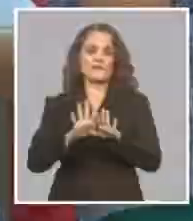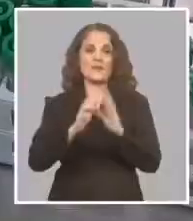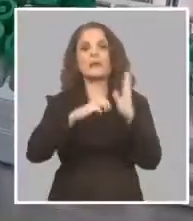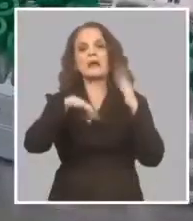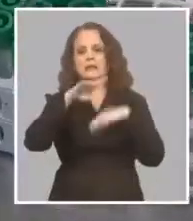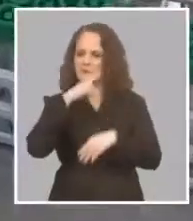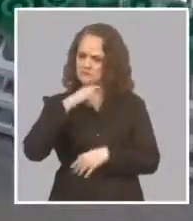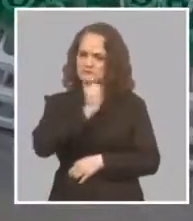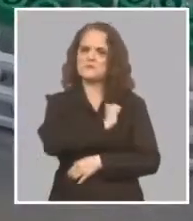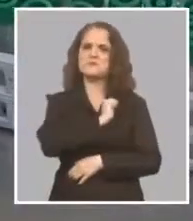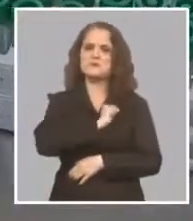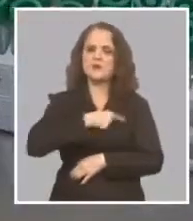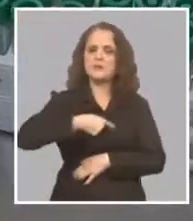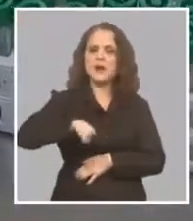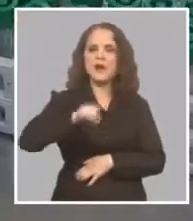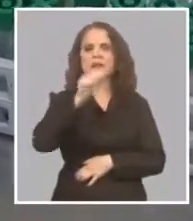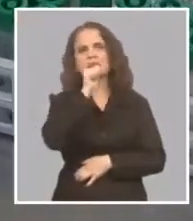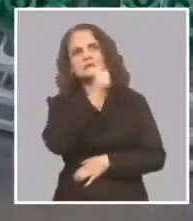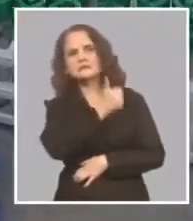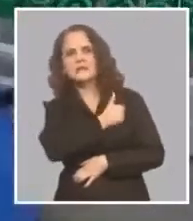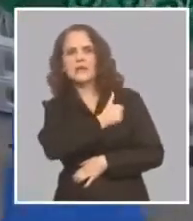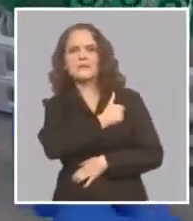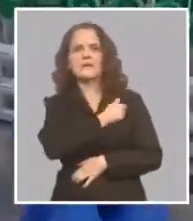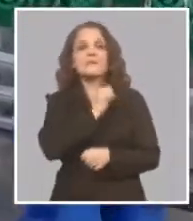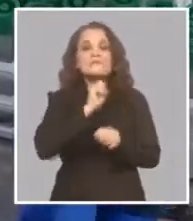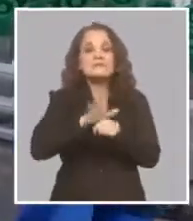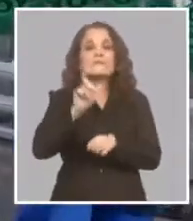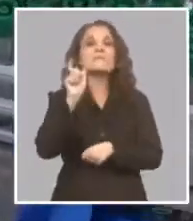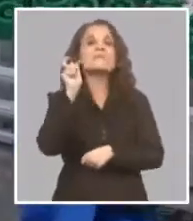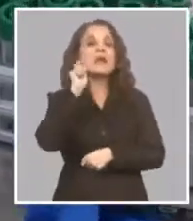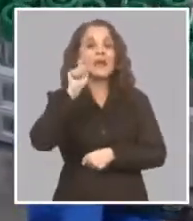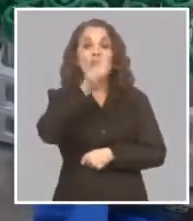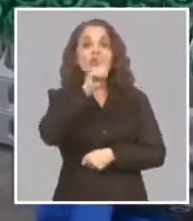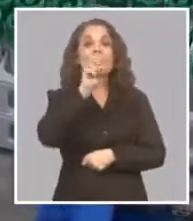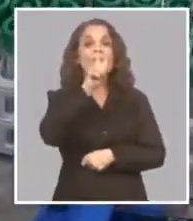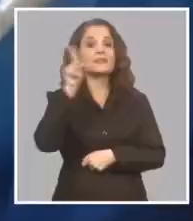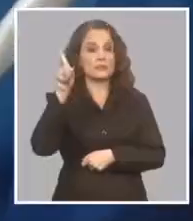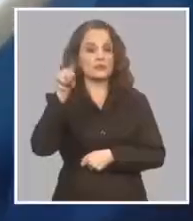Diciembre o primer principio del otro Ya pueda ser máster ya